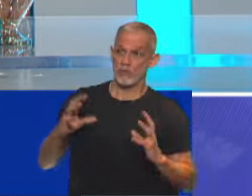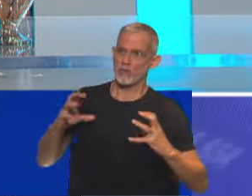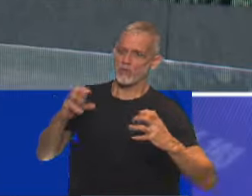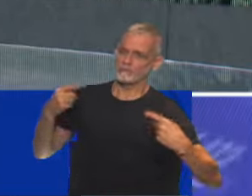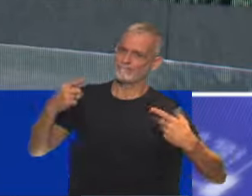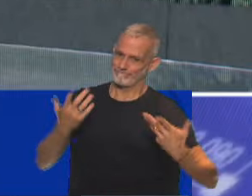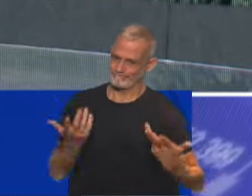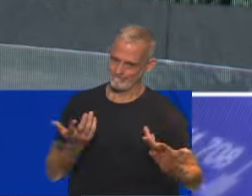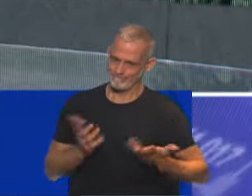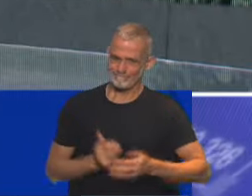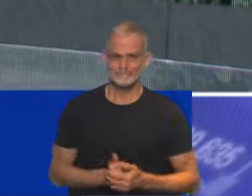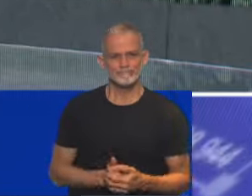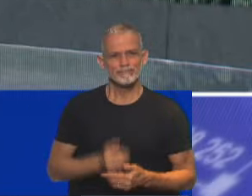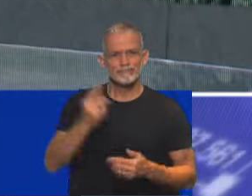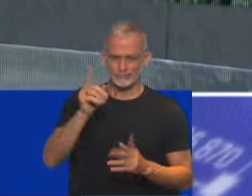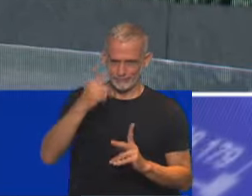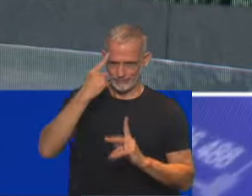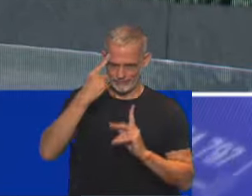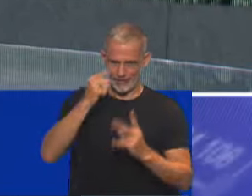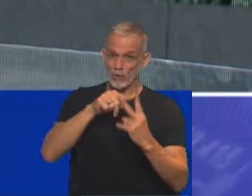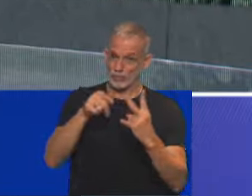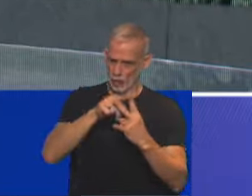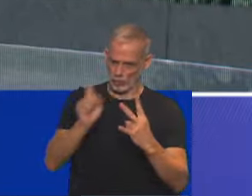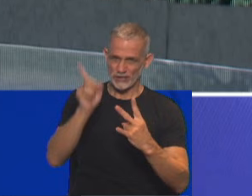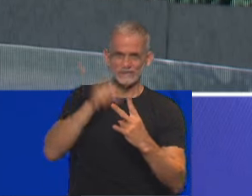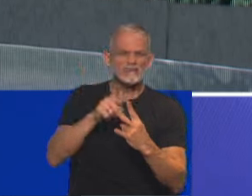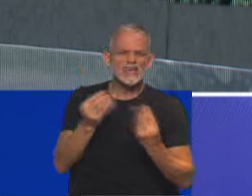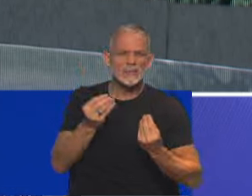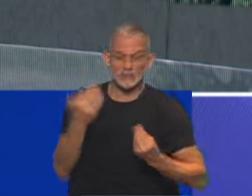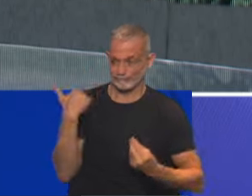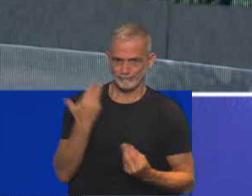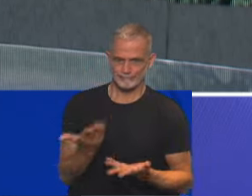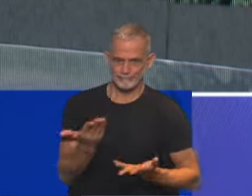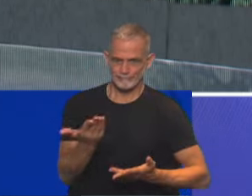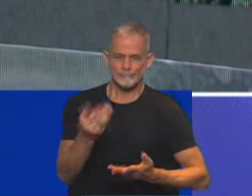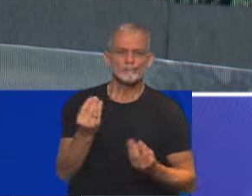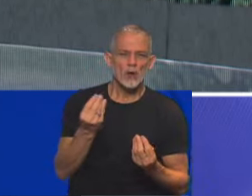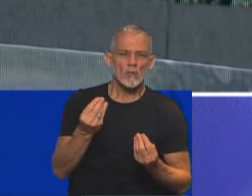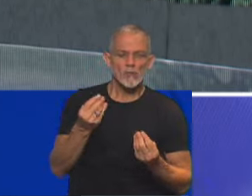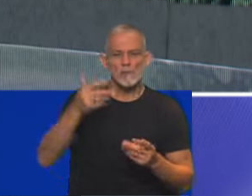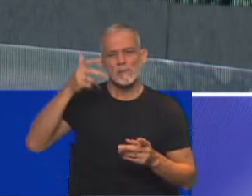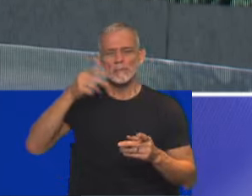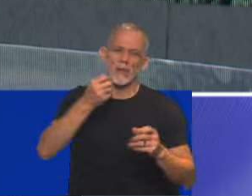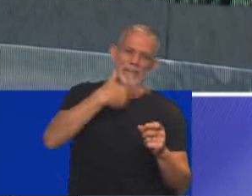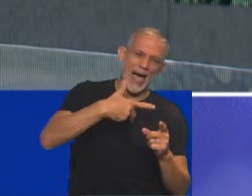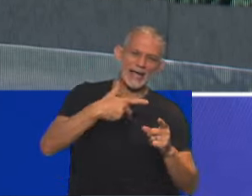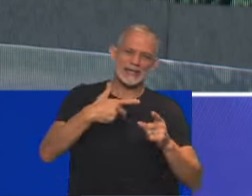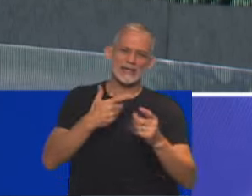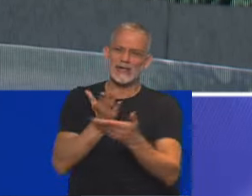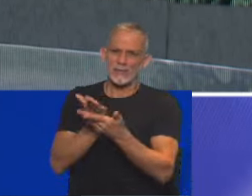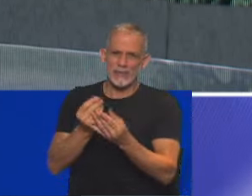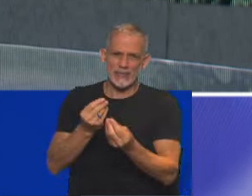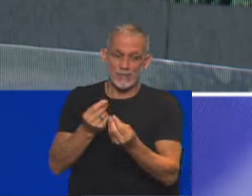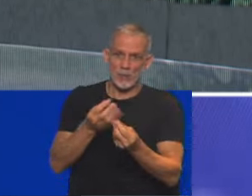A ver, no es poco lo que decís, teniendo en cuenta dos cosas. La primera es lo que ha sucedido en las últimas horas con justamente Mauricio Macri reclamando por la